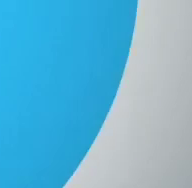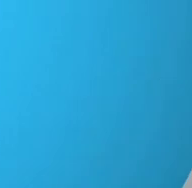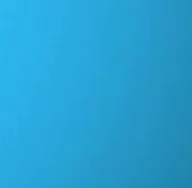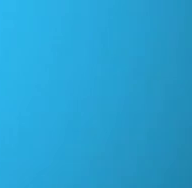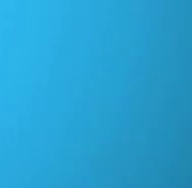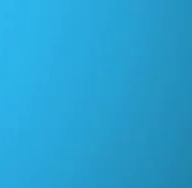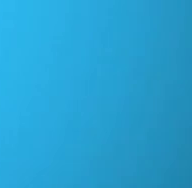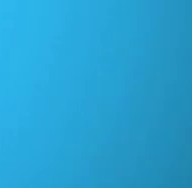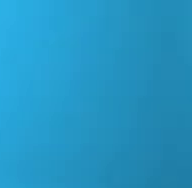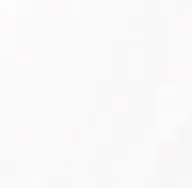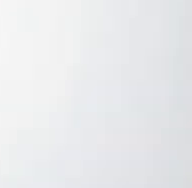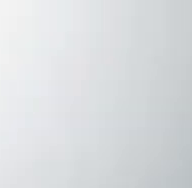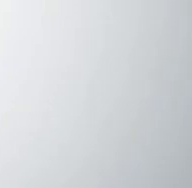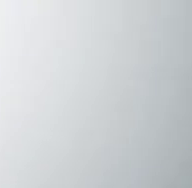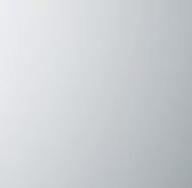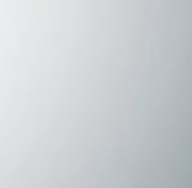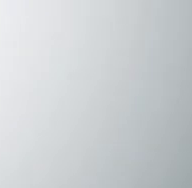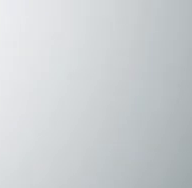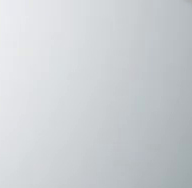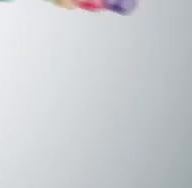¡Suscríbete ¡Suscríbete al